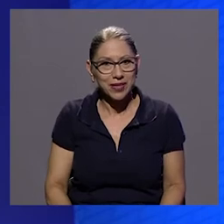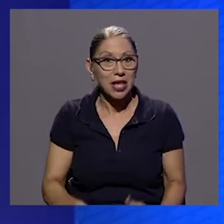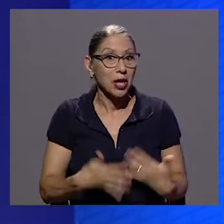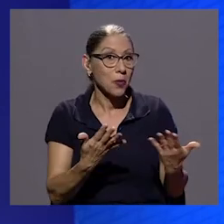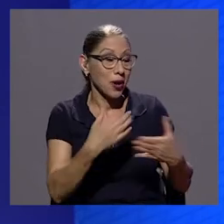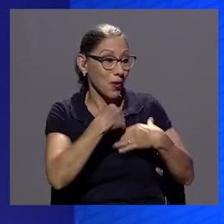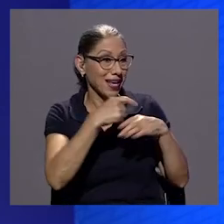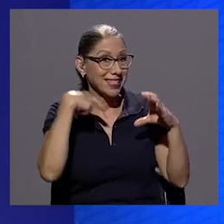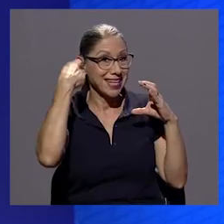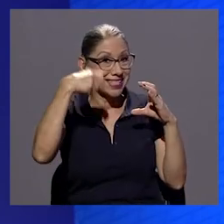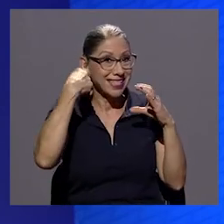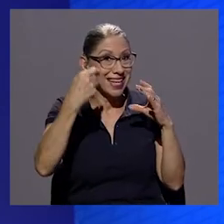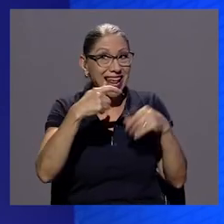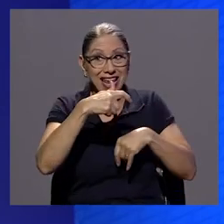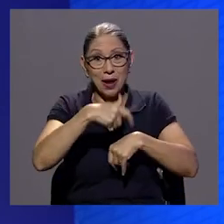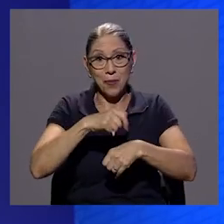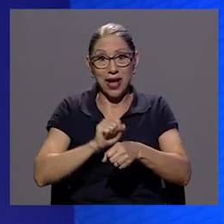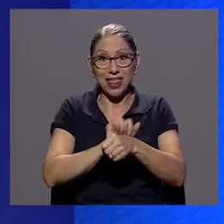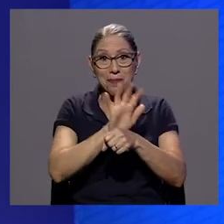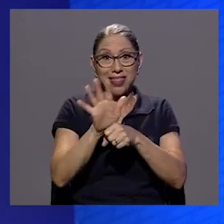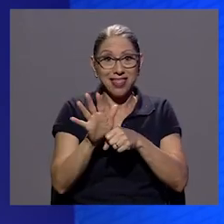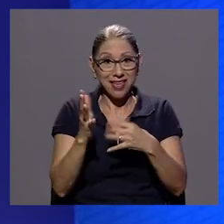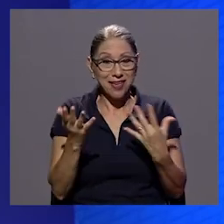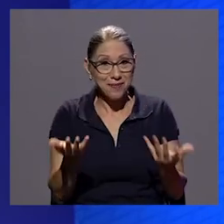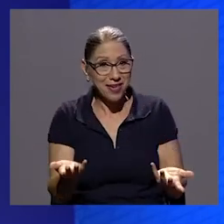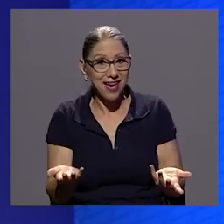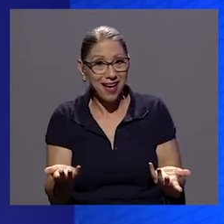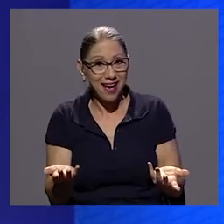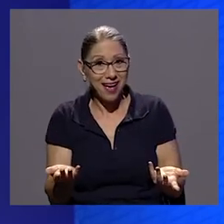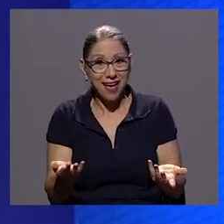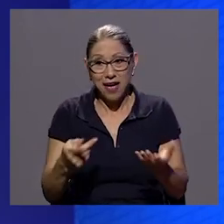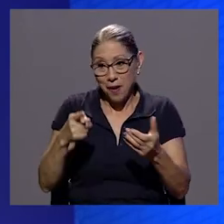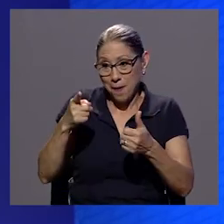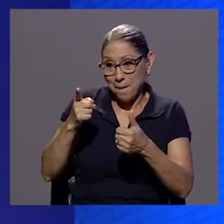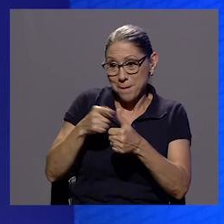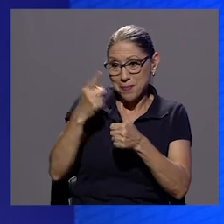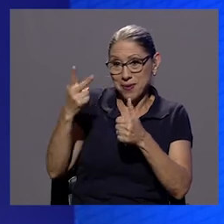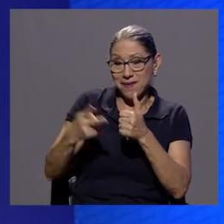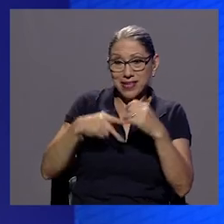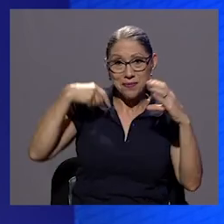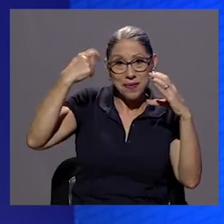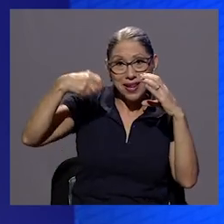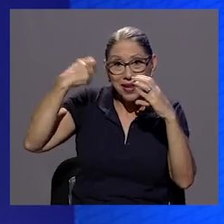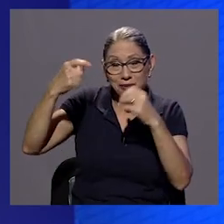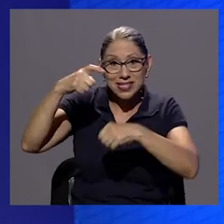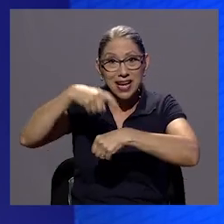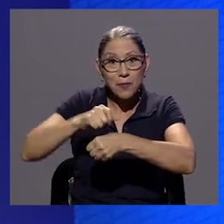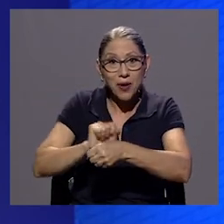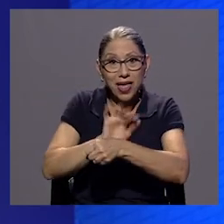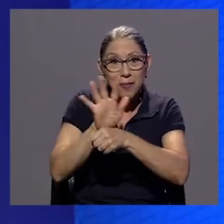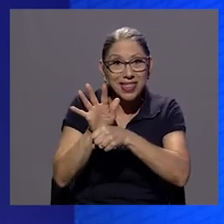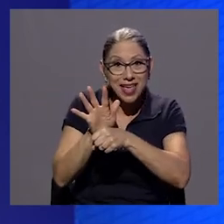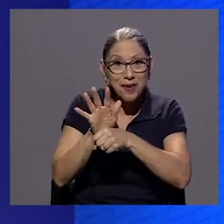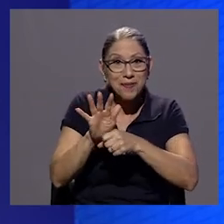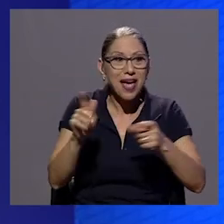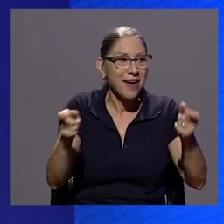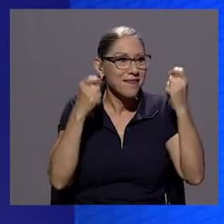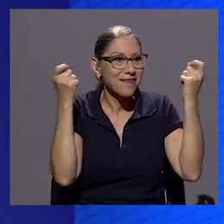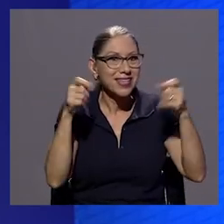hacer cine también en en épocas de pandemia estrenos en épocas de pandemia festivales en épocas de